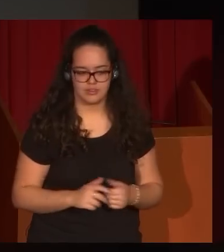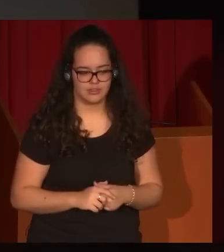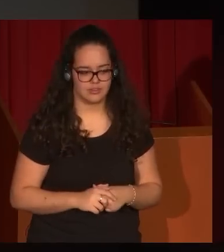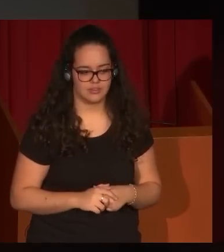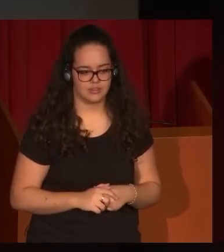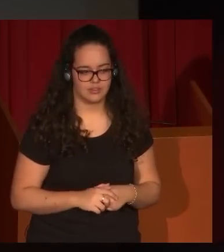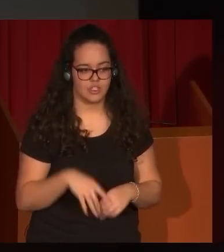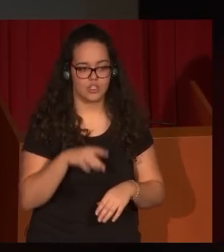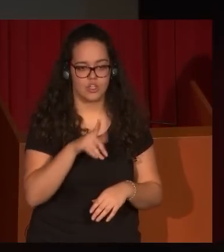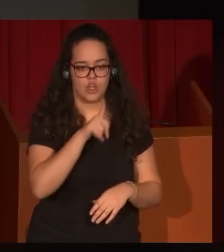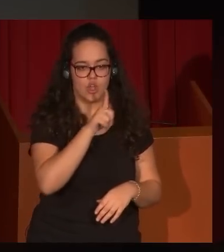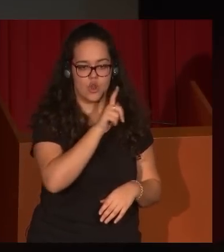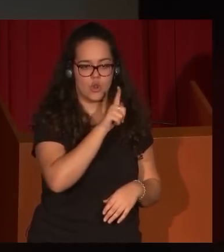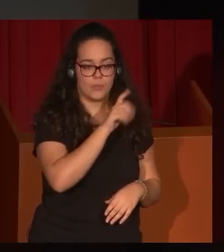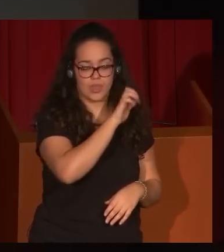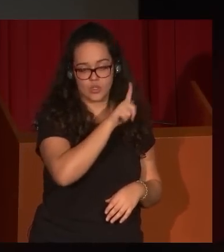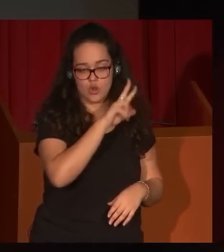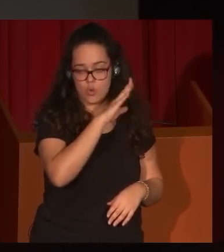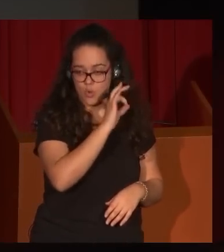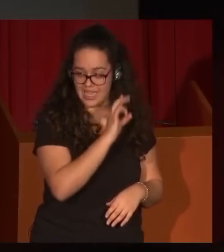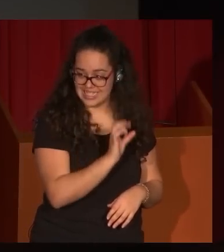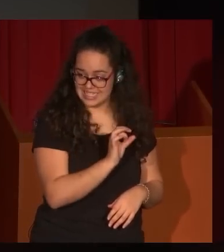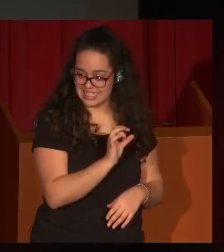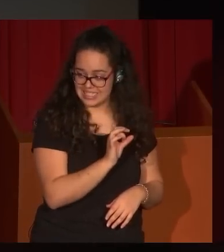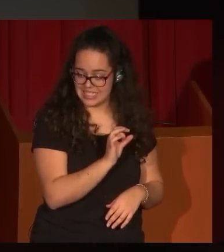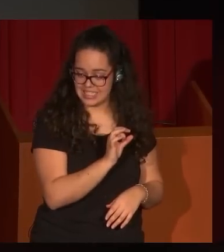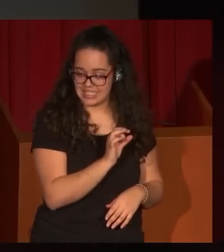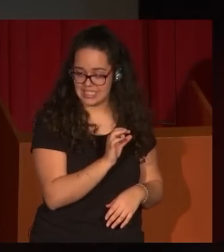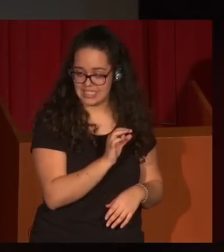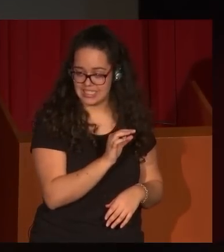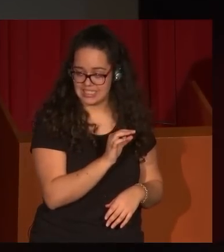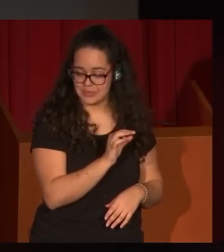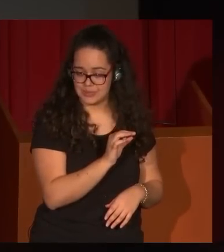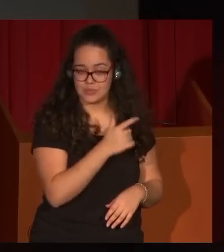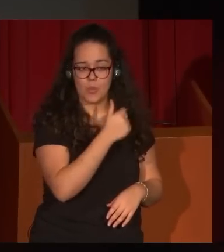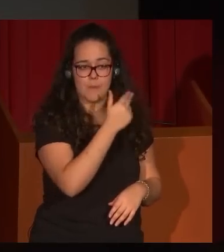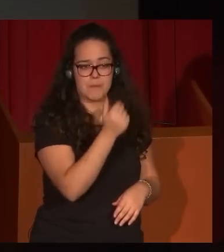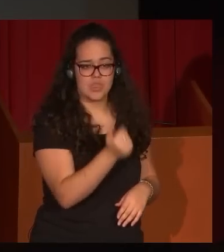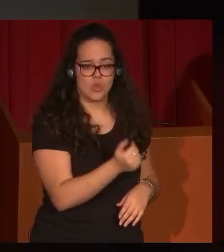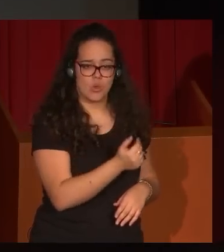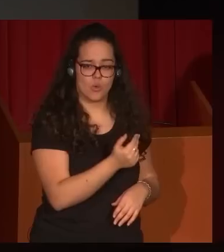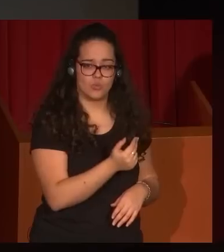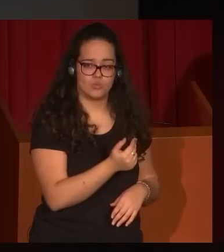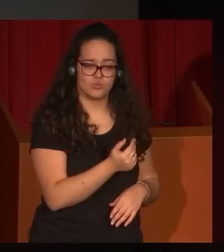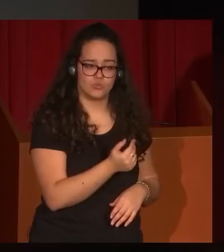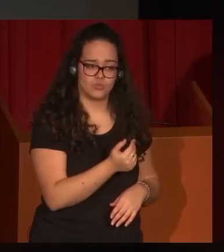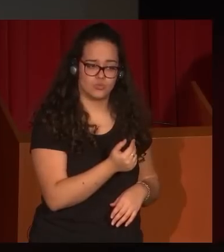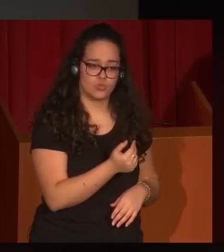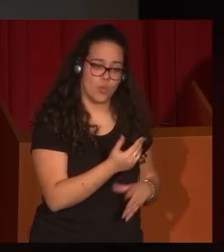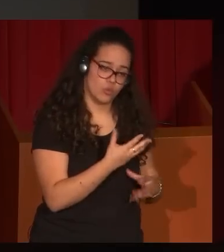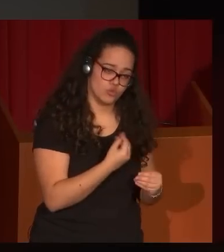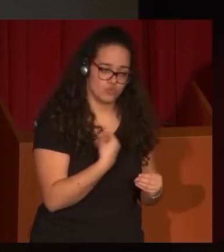Lucas, ya lo veremos a lo largo de la charla, siendo un pintor de muchos